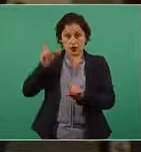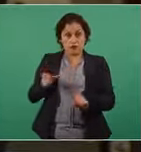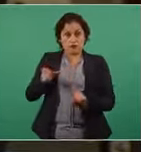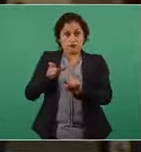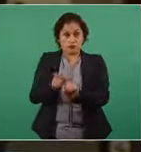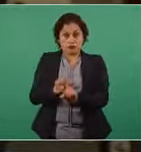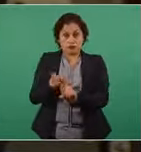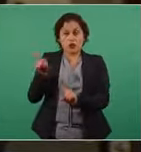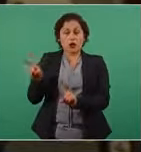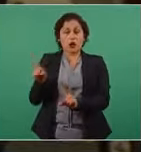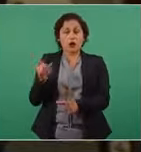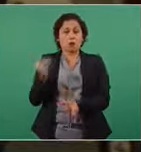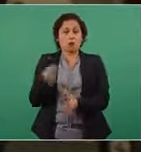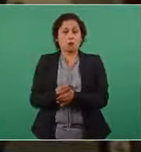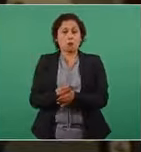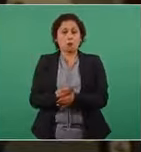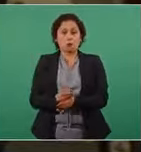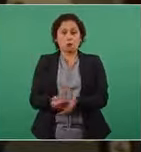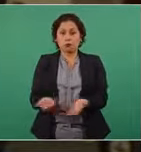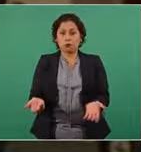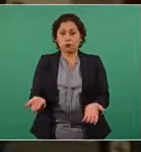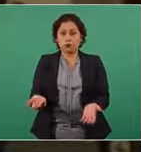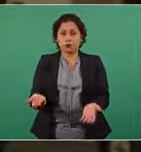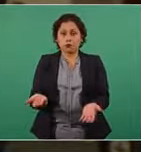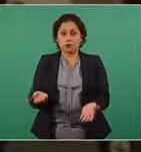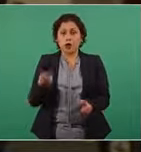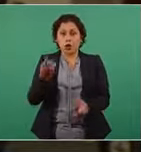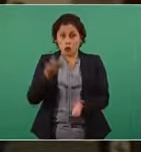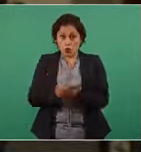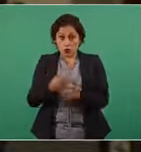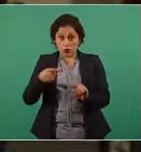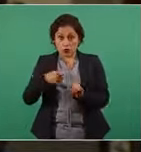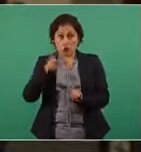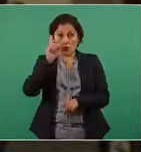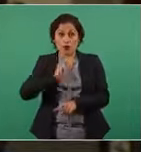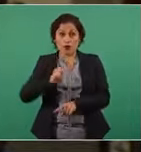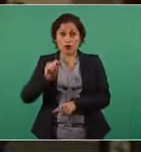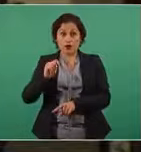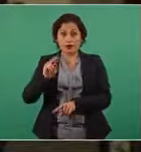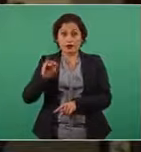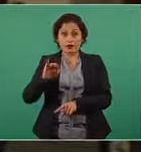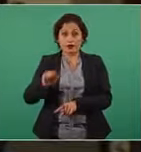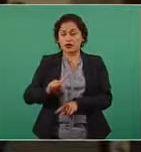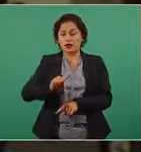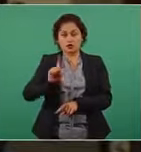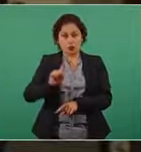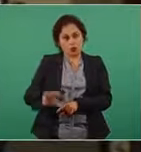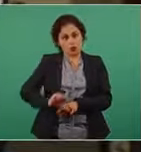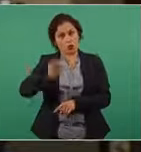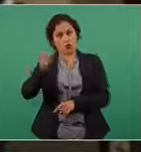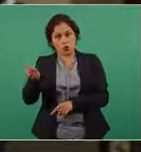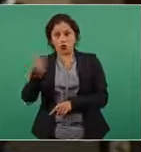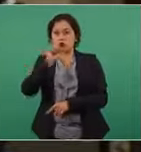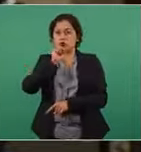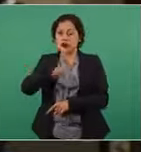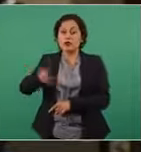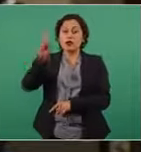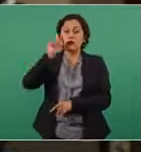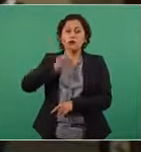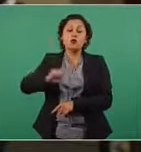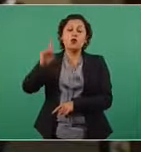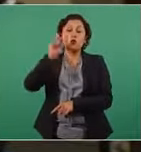ha hecho caso omiso y no nada más en el caso de la compañera Patricia Aguilar Romano también está el caso de la regidora